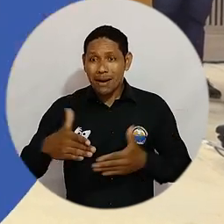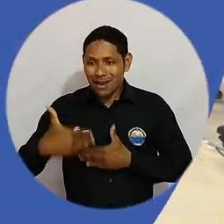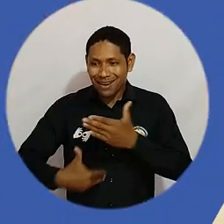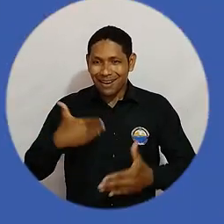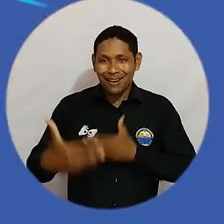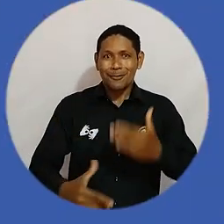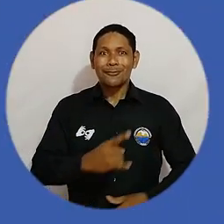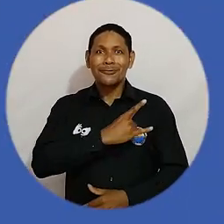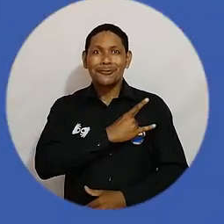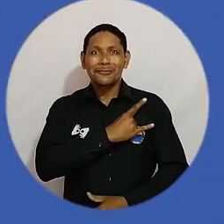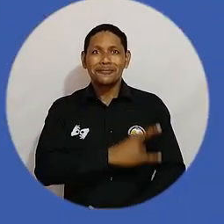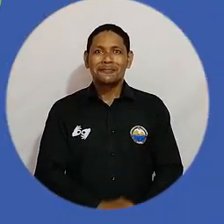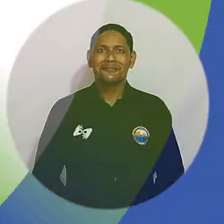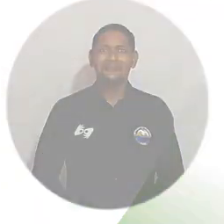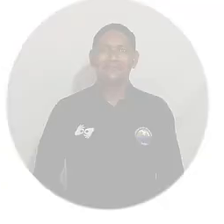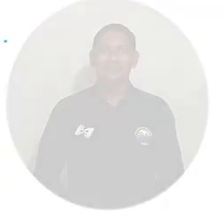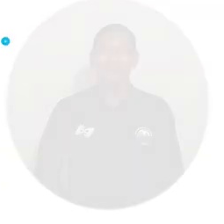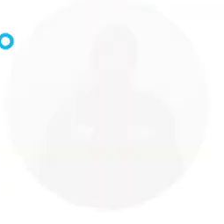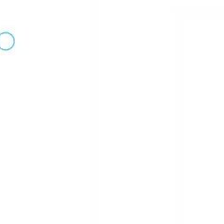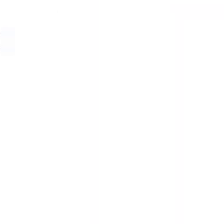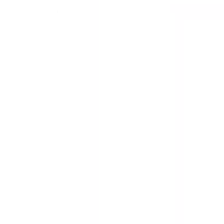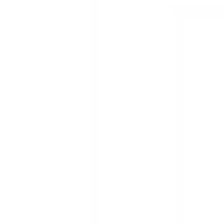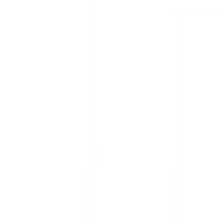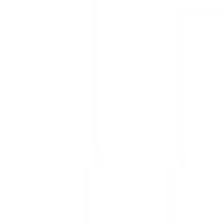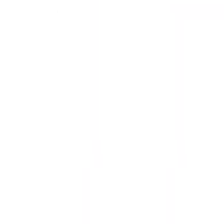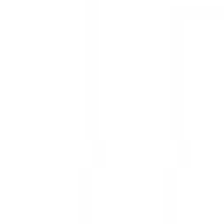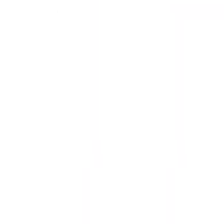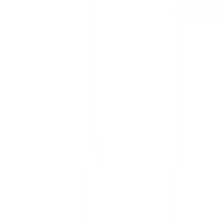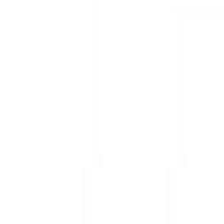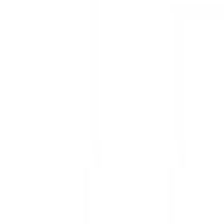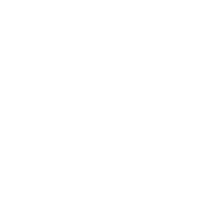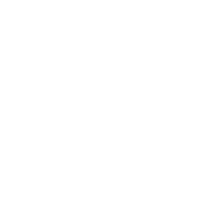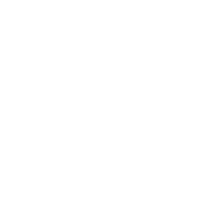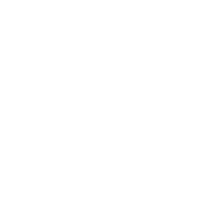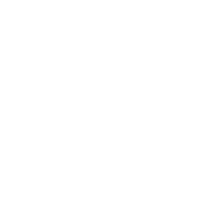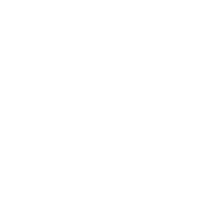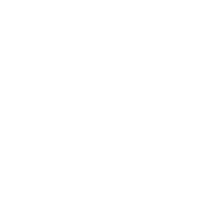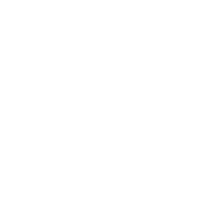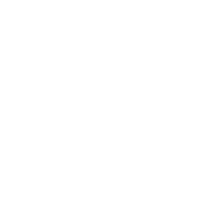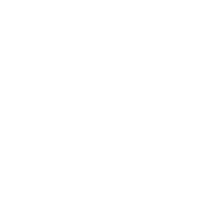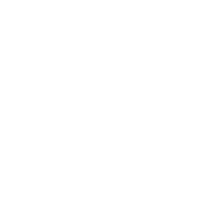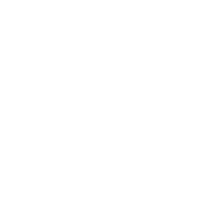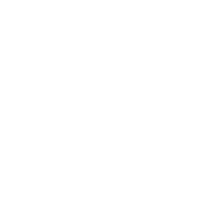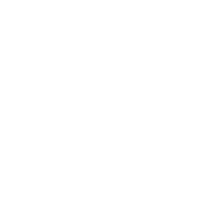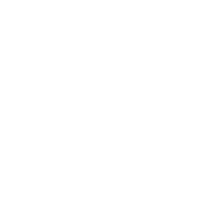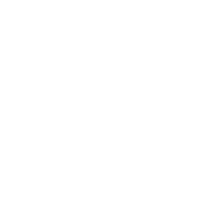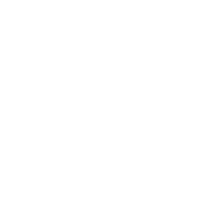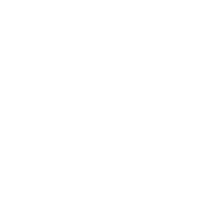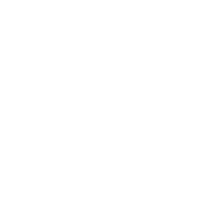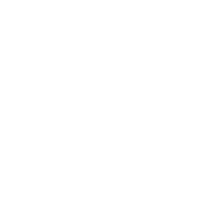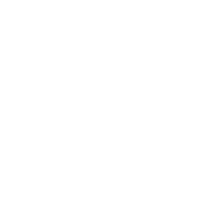Universitario. Universidad de Magdalena, aún más incluyente e innovadora.